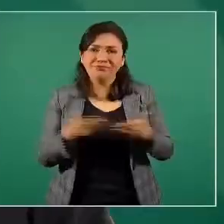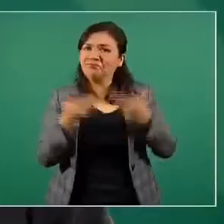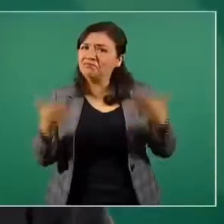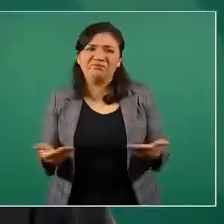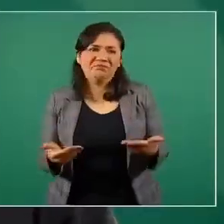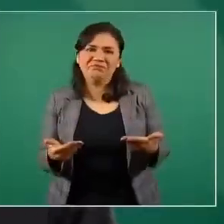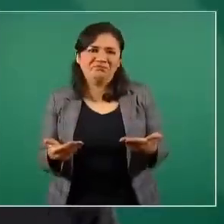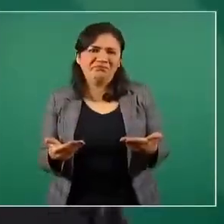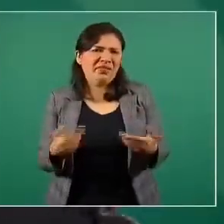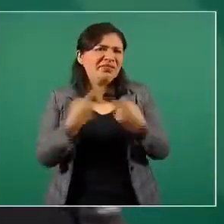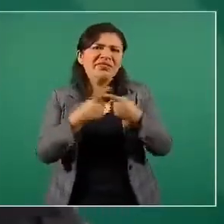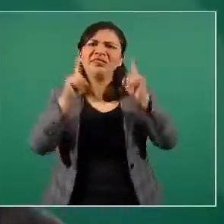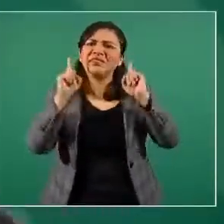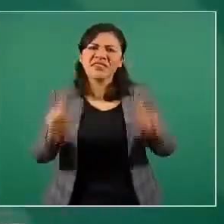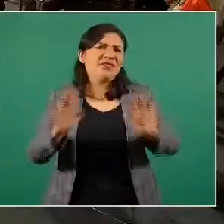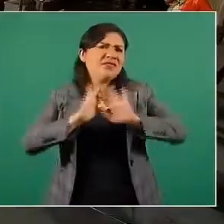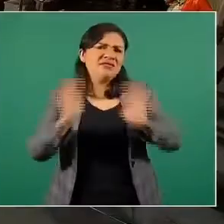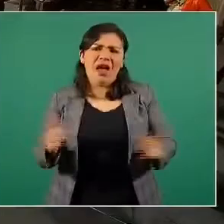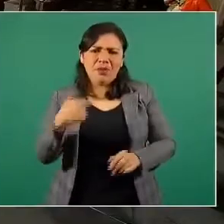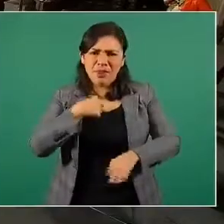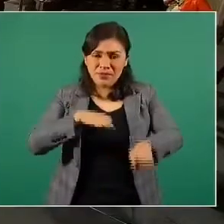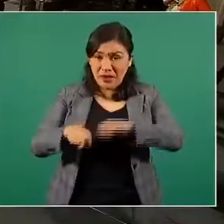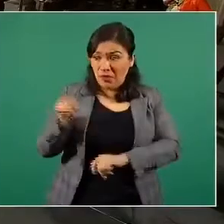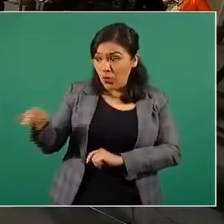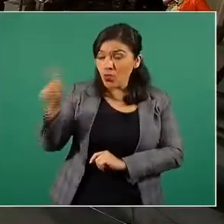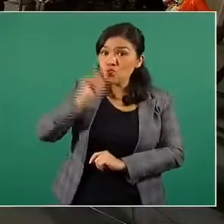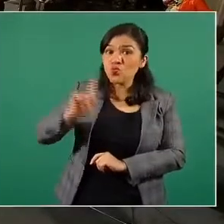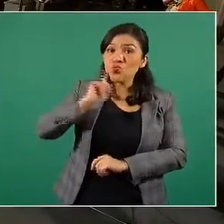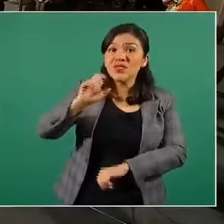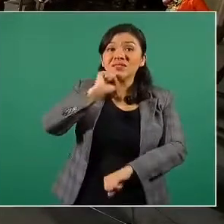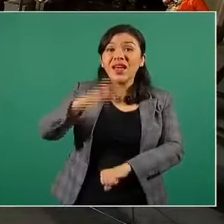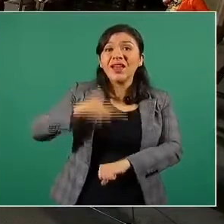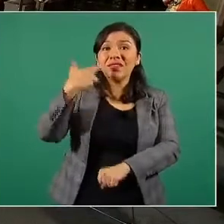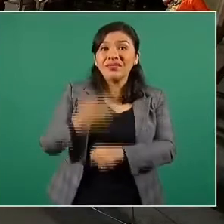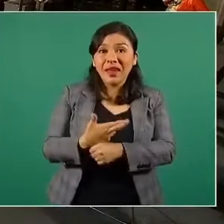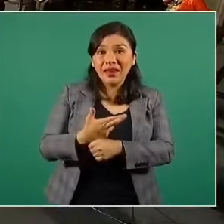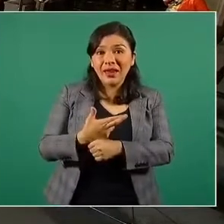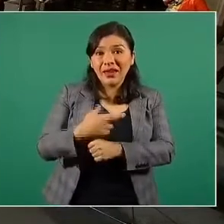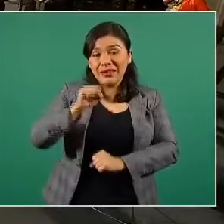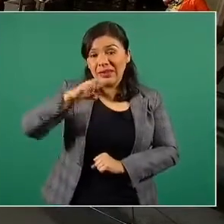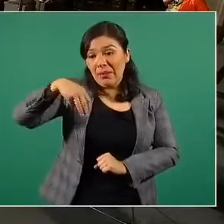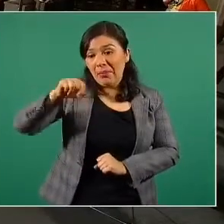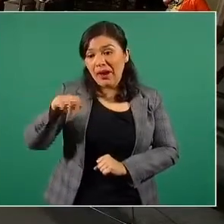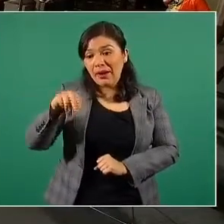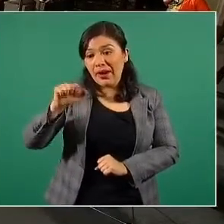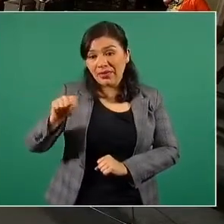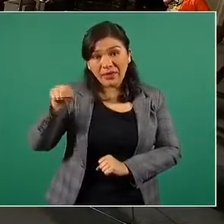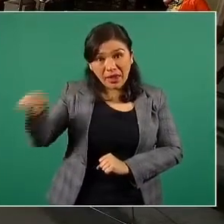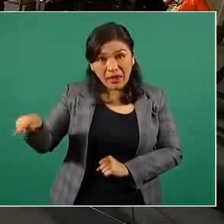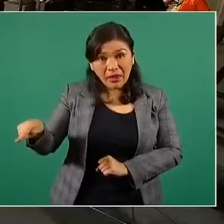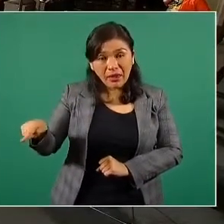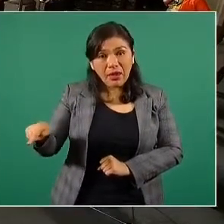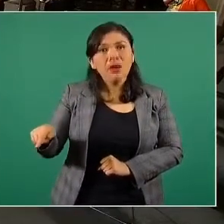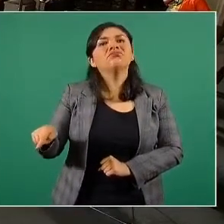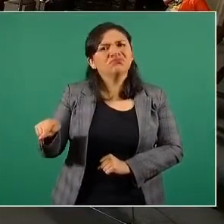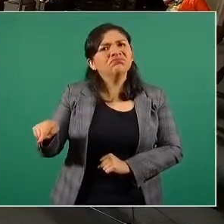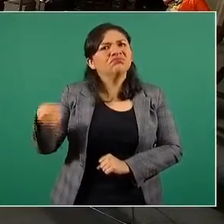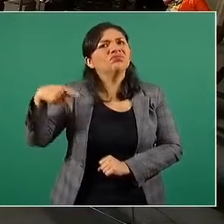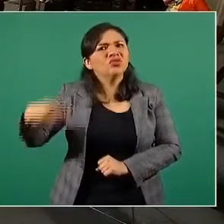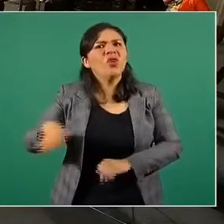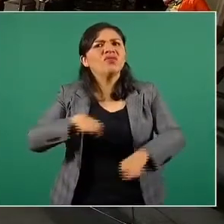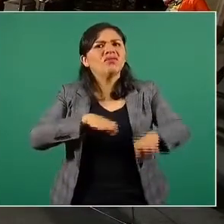Es otra nuestra función. Y esta señora, que es la secretaria de Medio Ambiente, viene de un movimiento